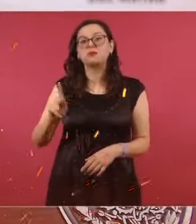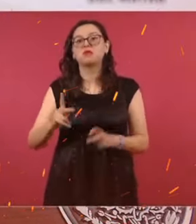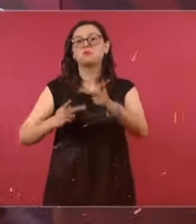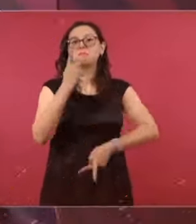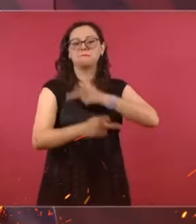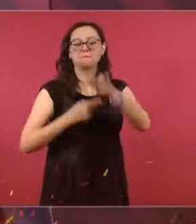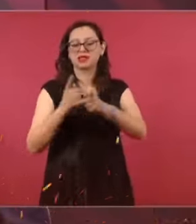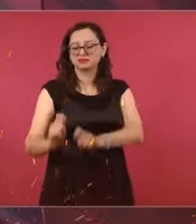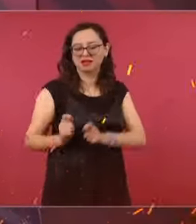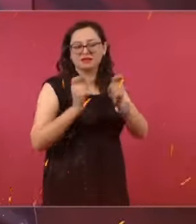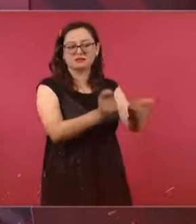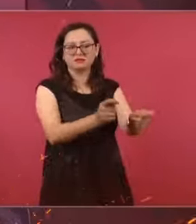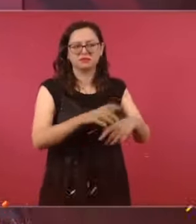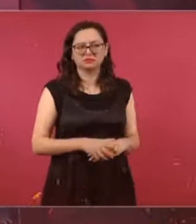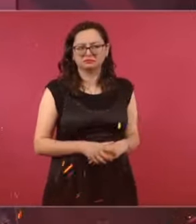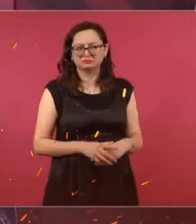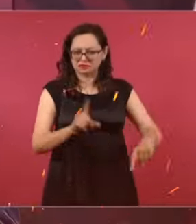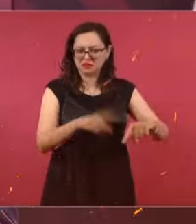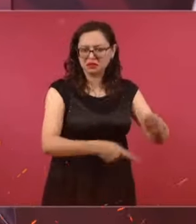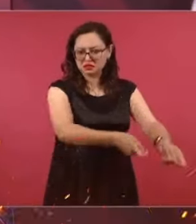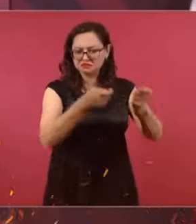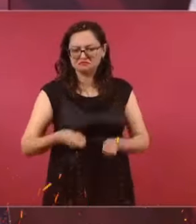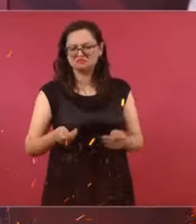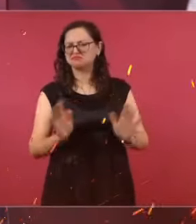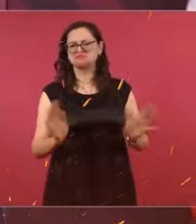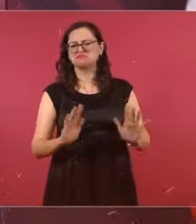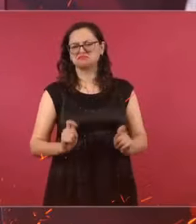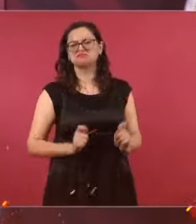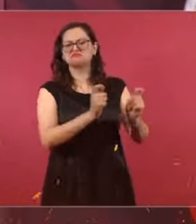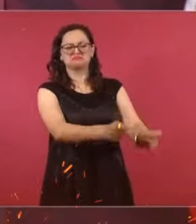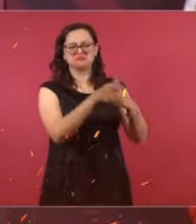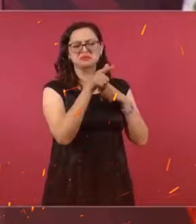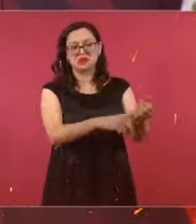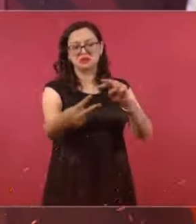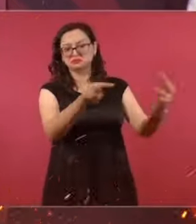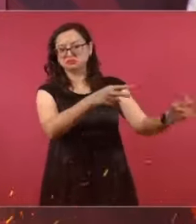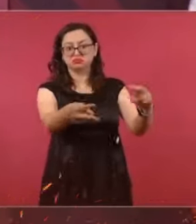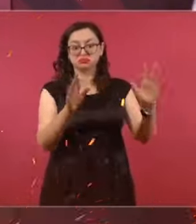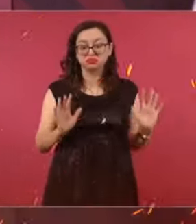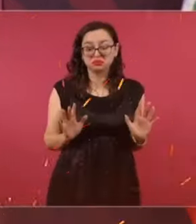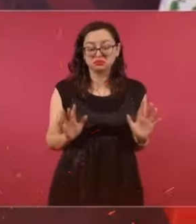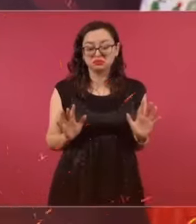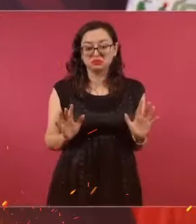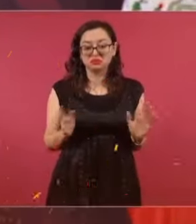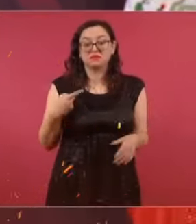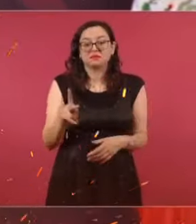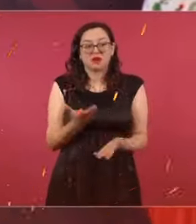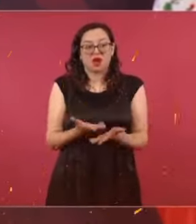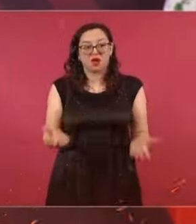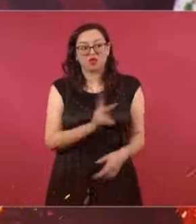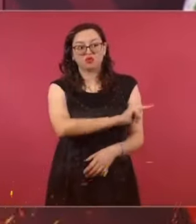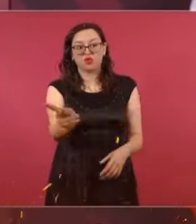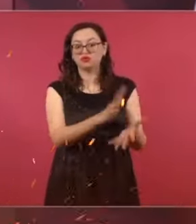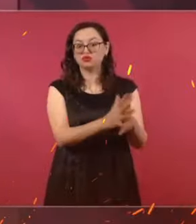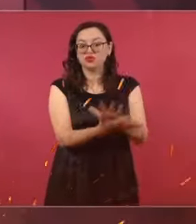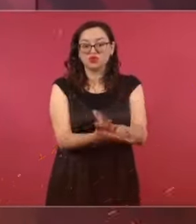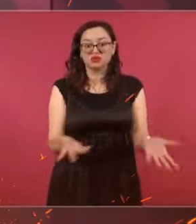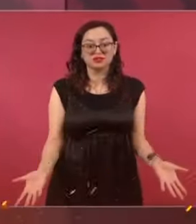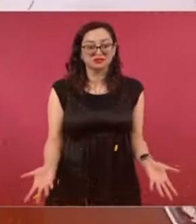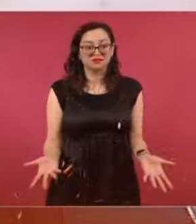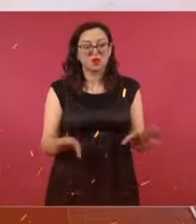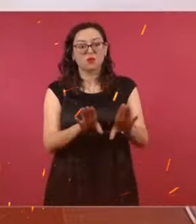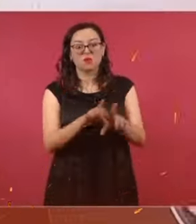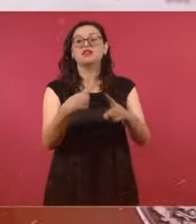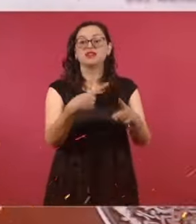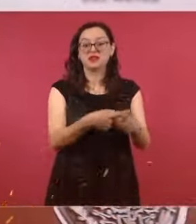Lerdo en época de los liberales. La prensa se controla con la prensa. La prensa se regula con la prensa. Pero aquí, ¿cómo se regula? Si todo está